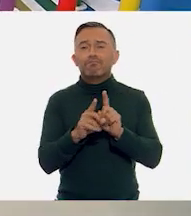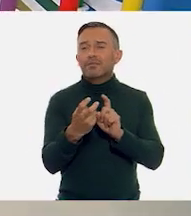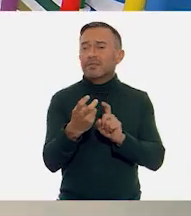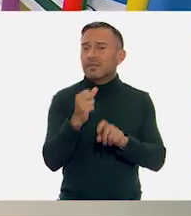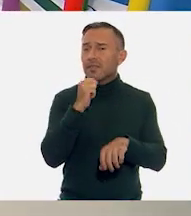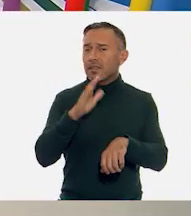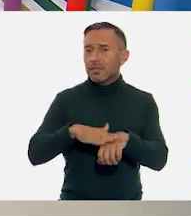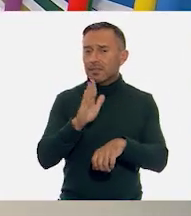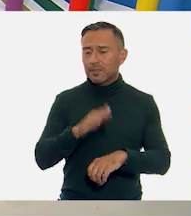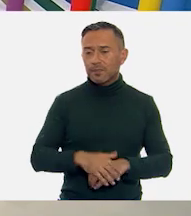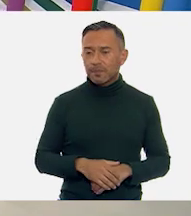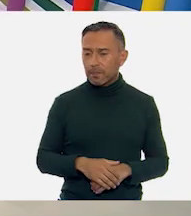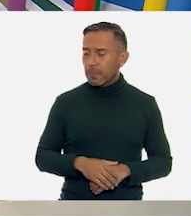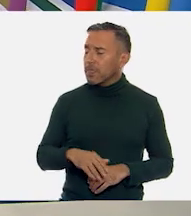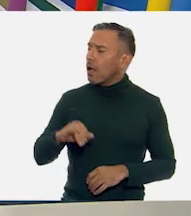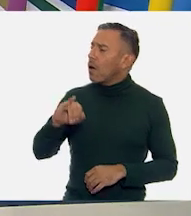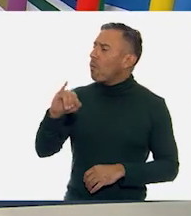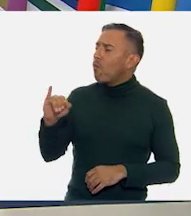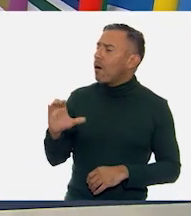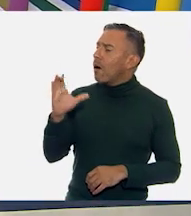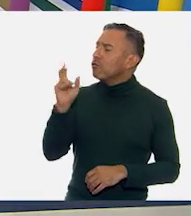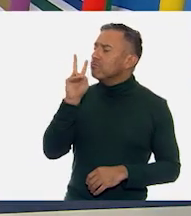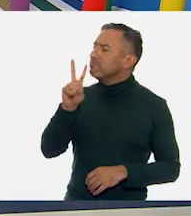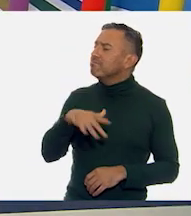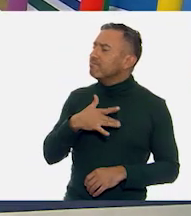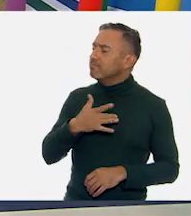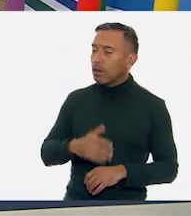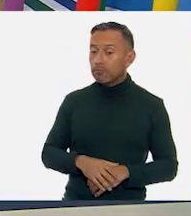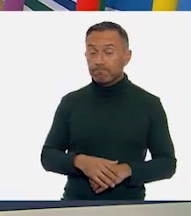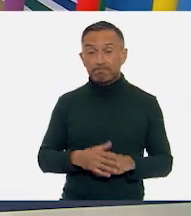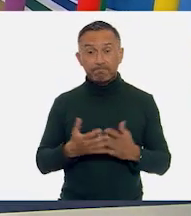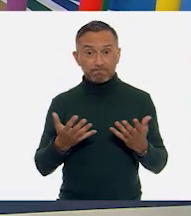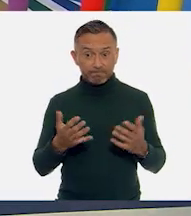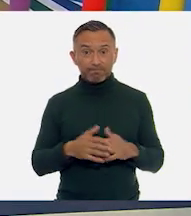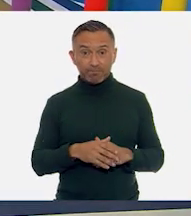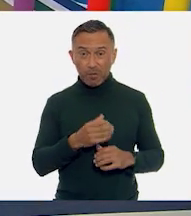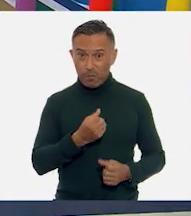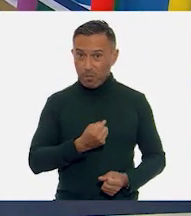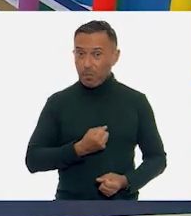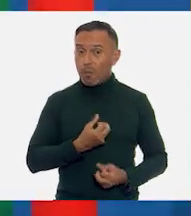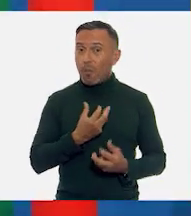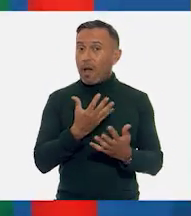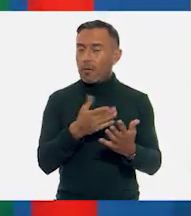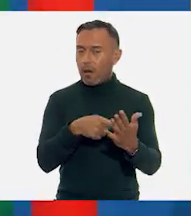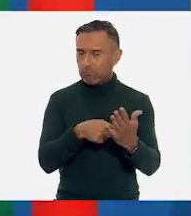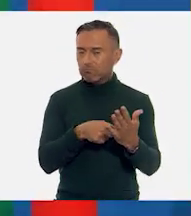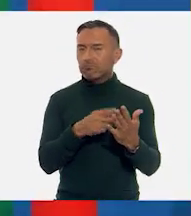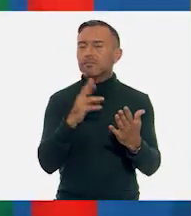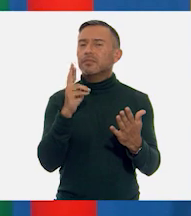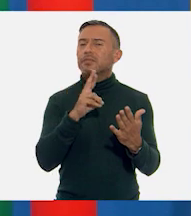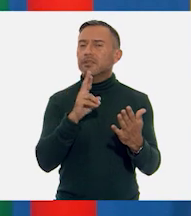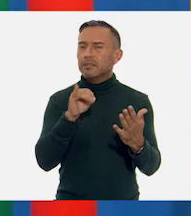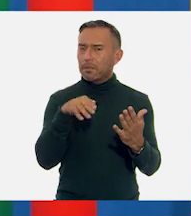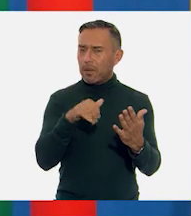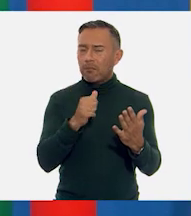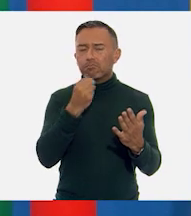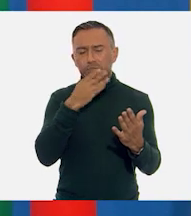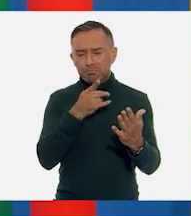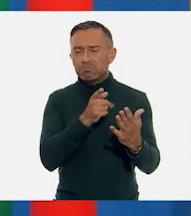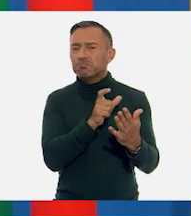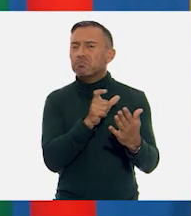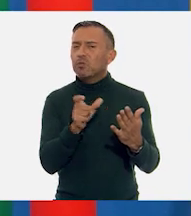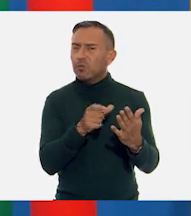Juan Carlos, ¿qué te pareció? Pues, este poema tiene buena ritma y considero que puede